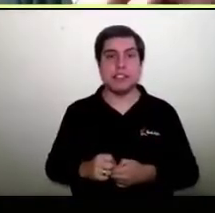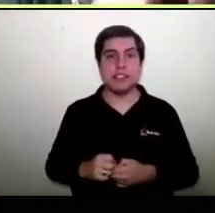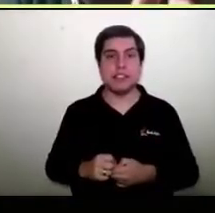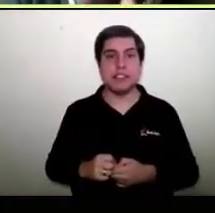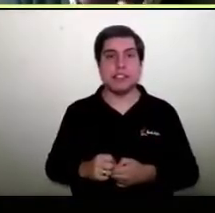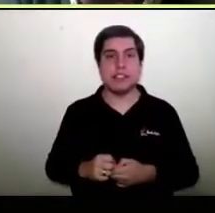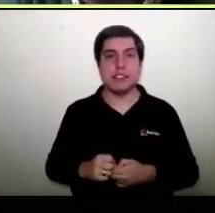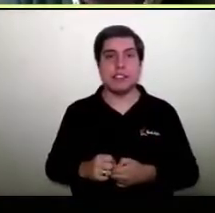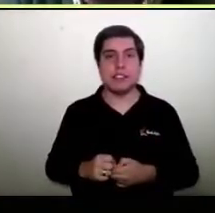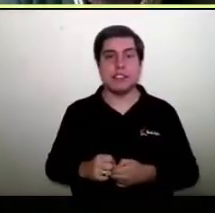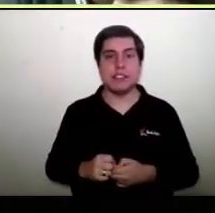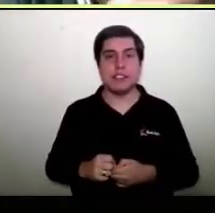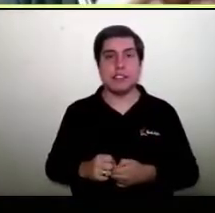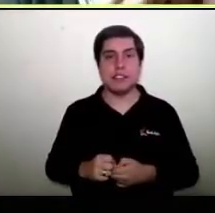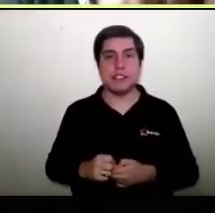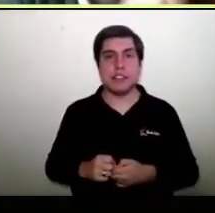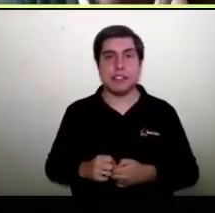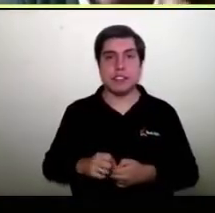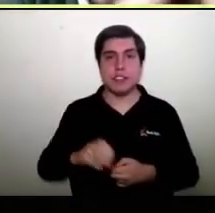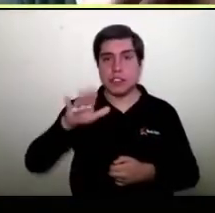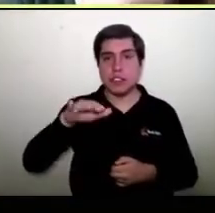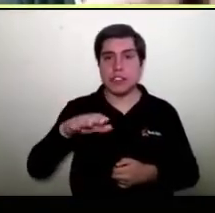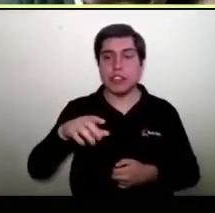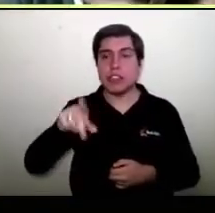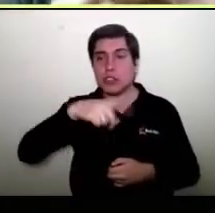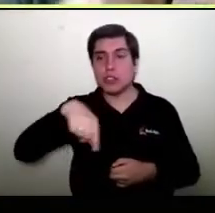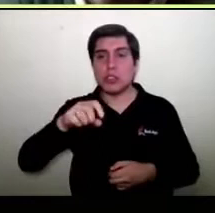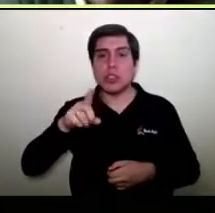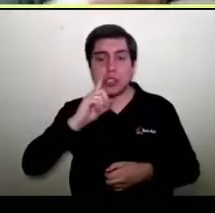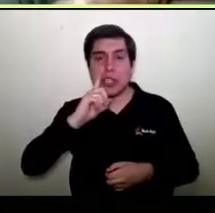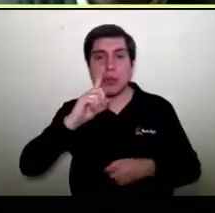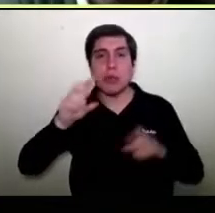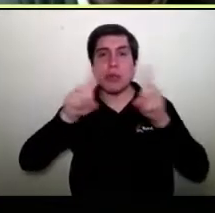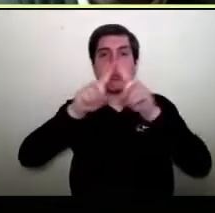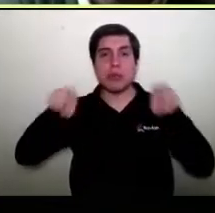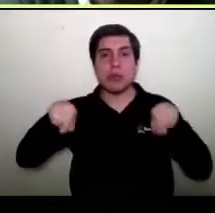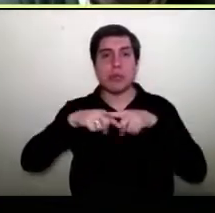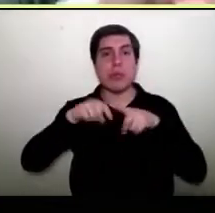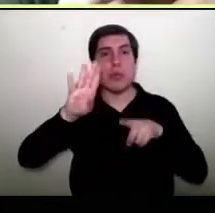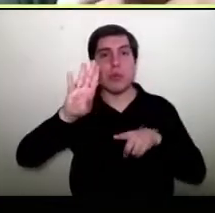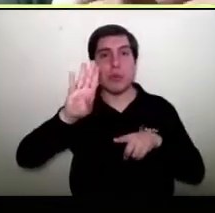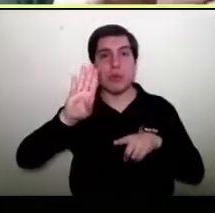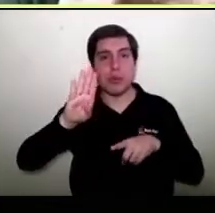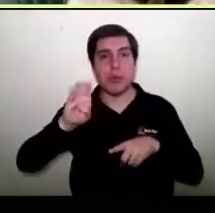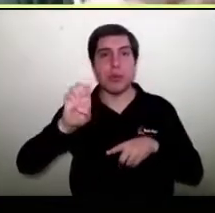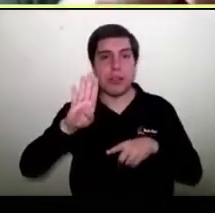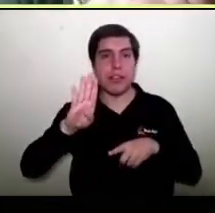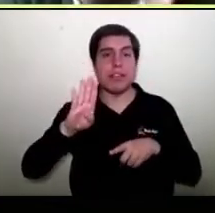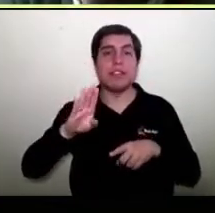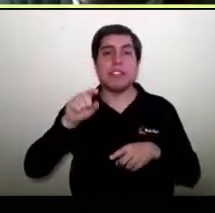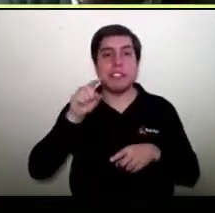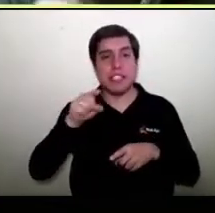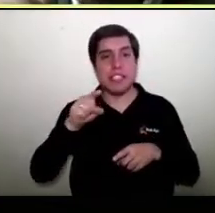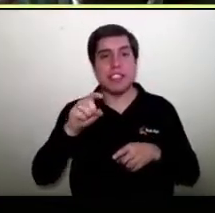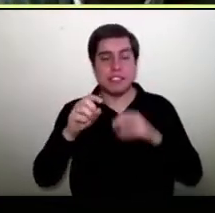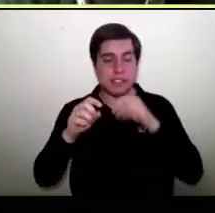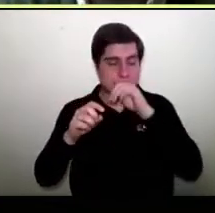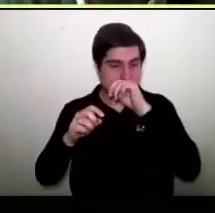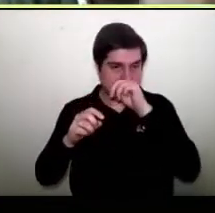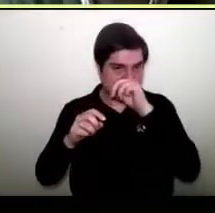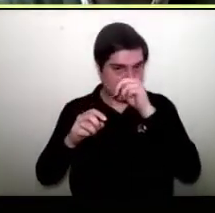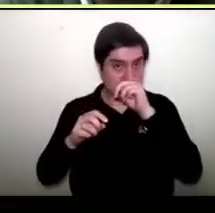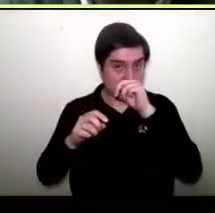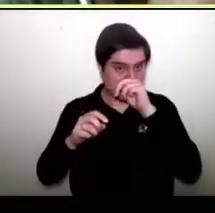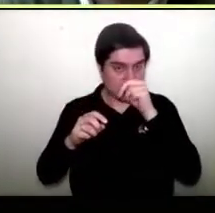Es decir, cuando te dicen, oye, estamos en un sitio web, es un espacio virtual en Internet. Se trata de un conjunto de páginas, porque muchas veces se confunde la palabra